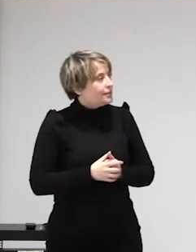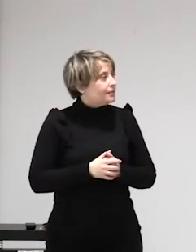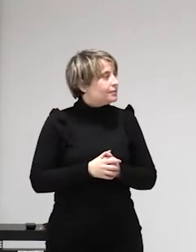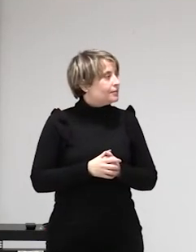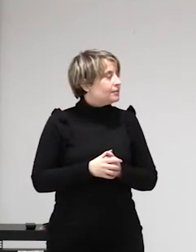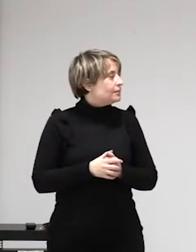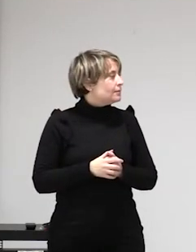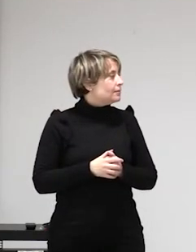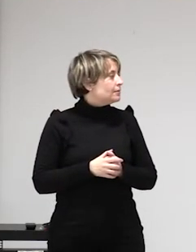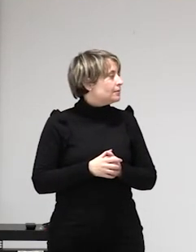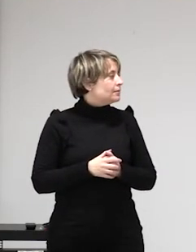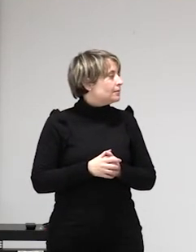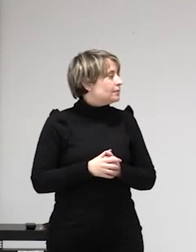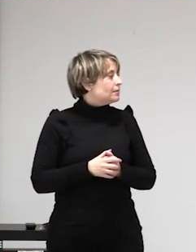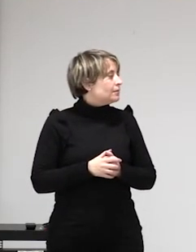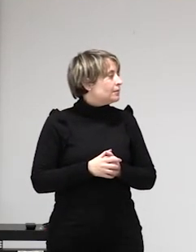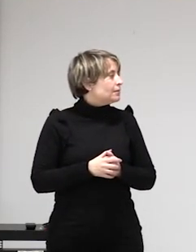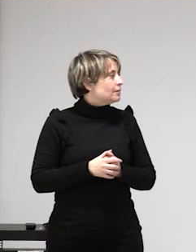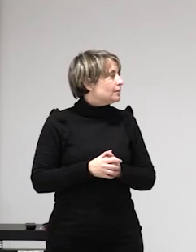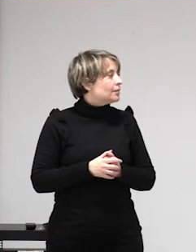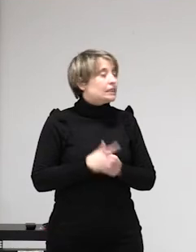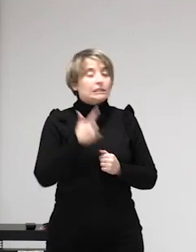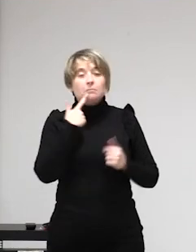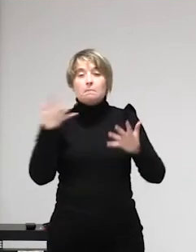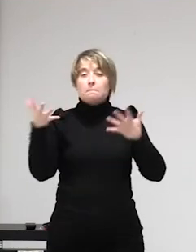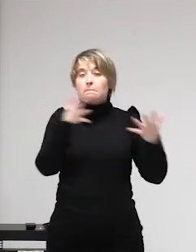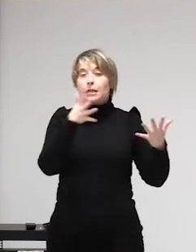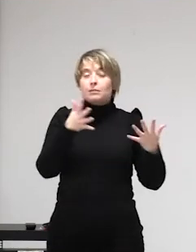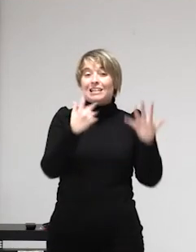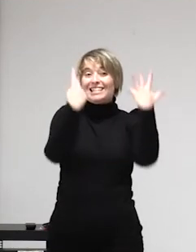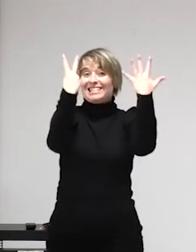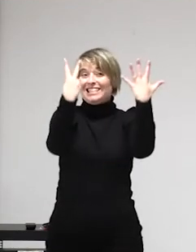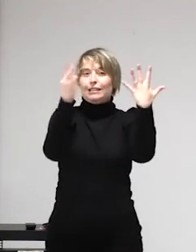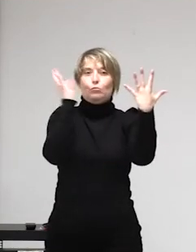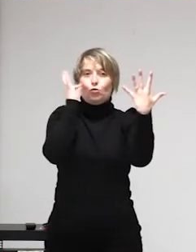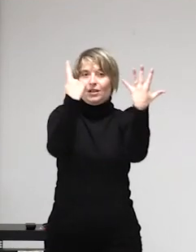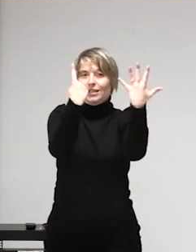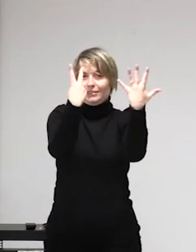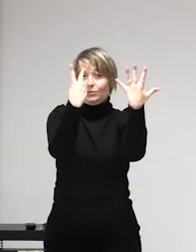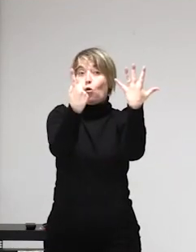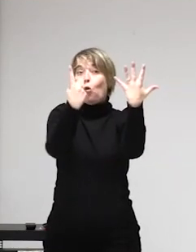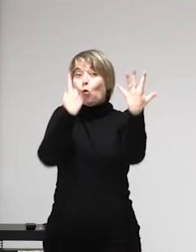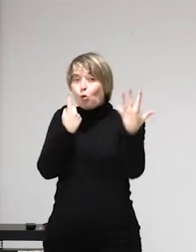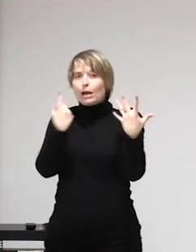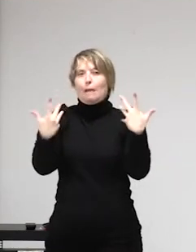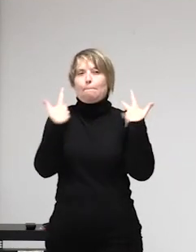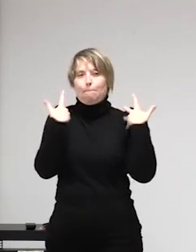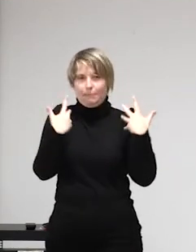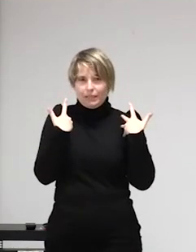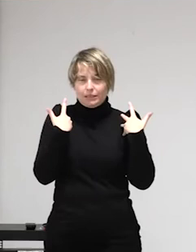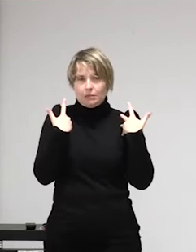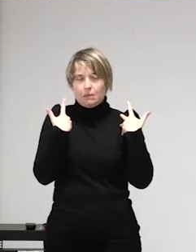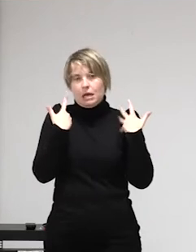pie a la trata de prostitución con fines de prostitución forzada ¿vale? o yo creo que las cosas no vienen por efecto mariposa